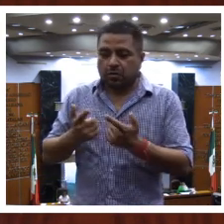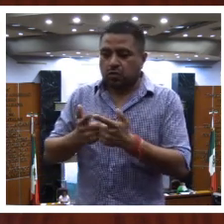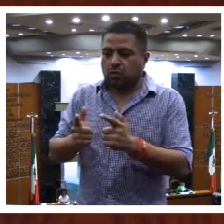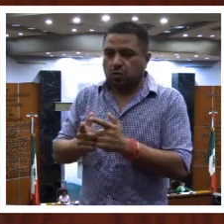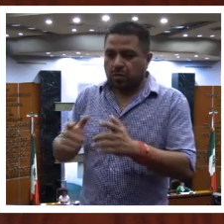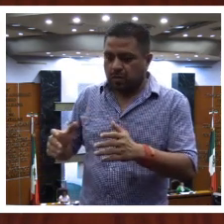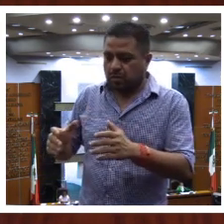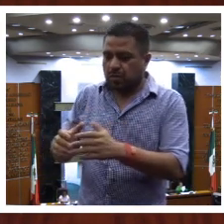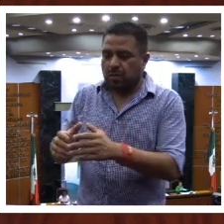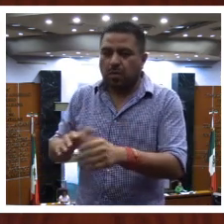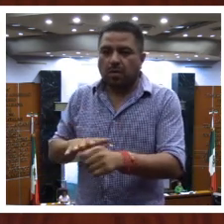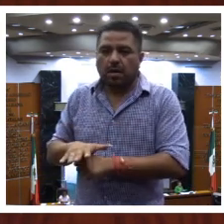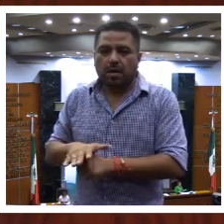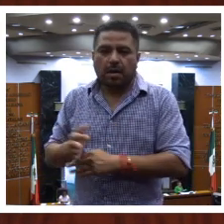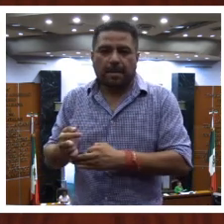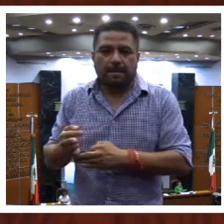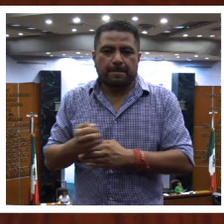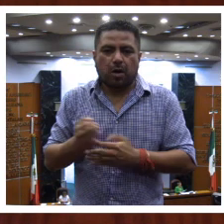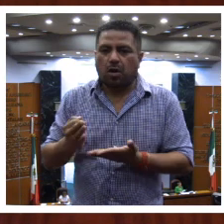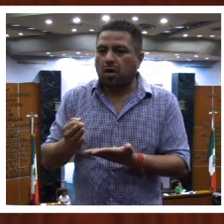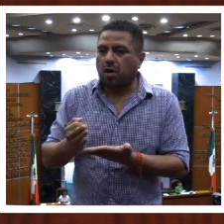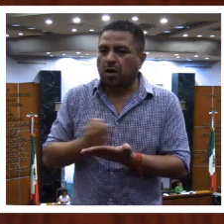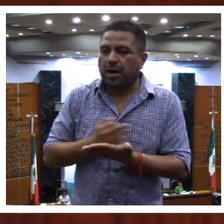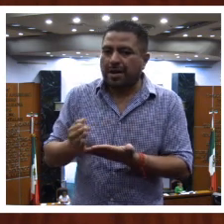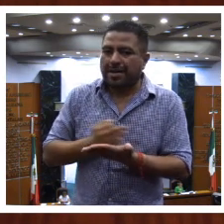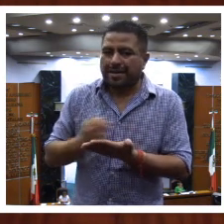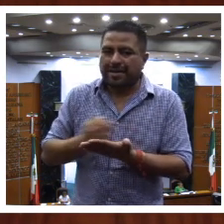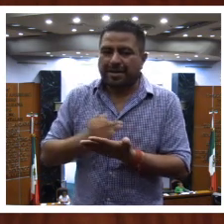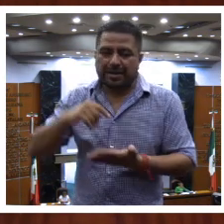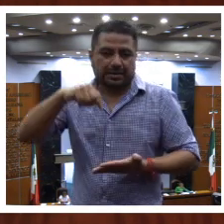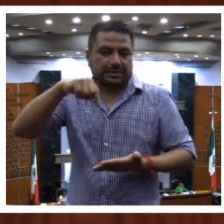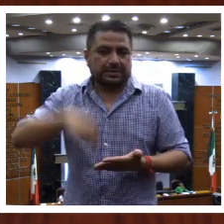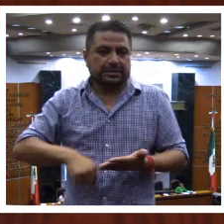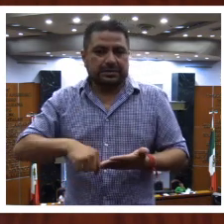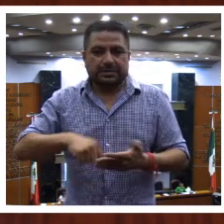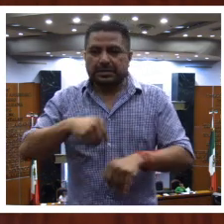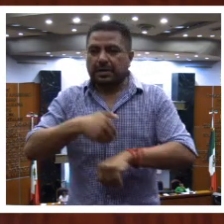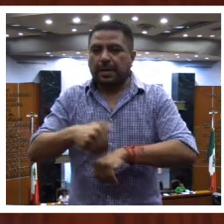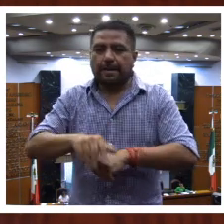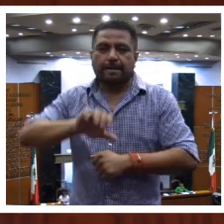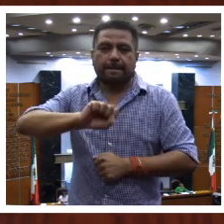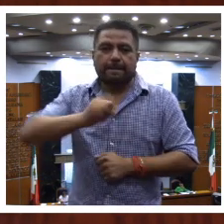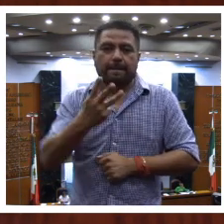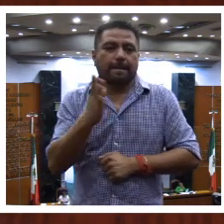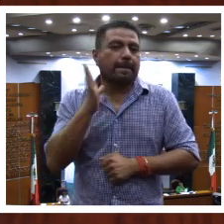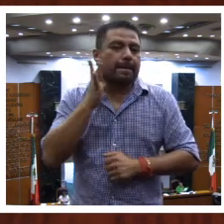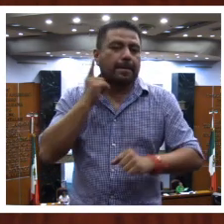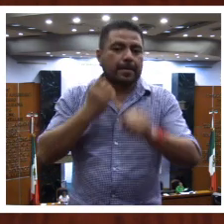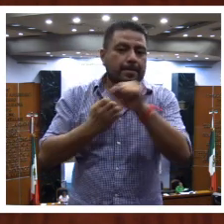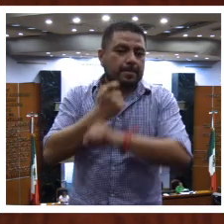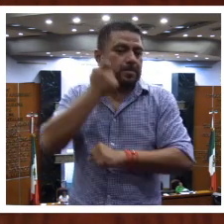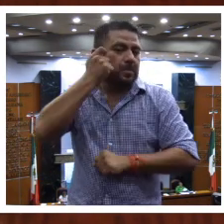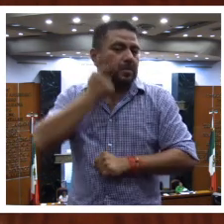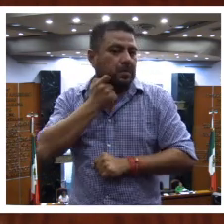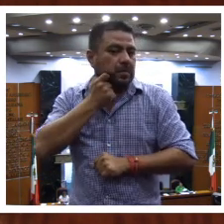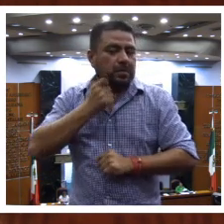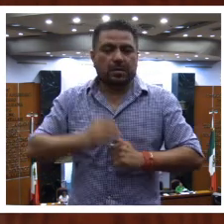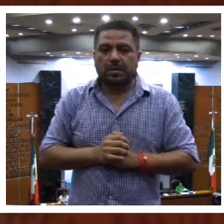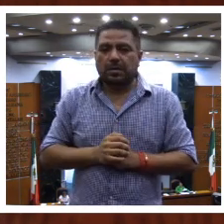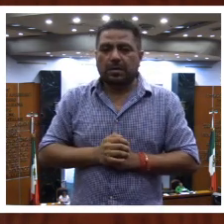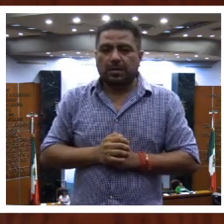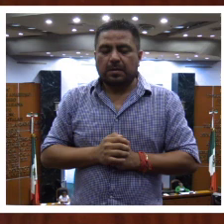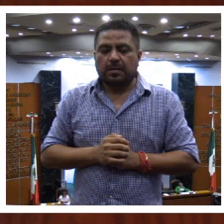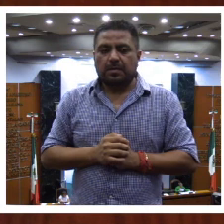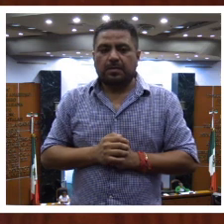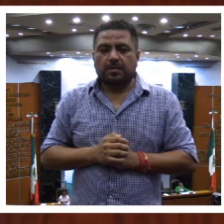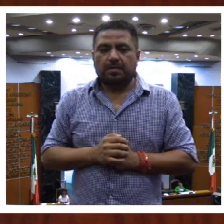del grupo parlamentario de Morena de esta 63ª legislatura del